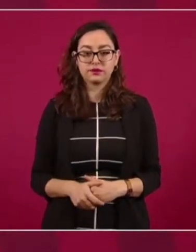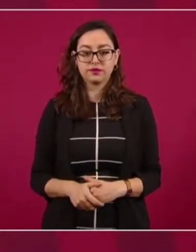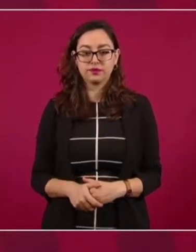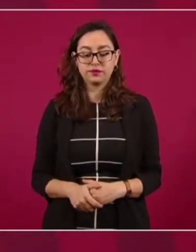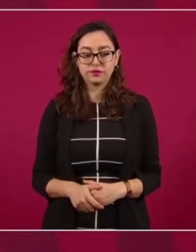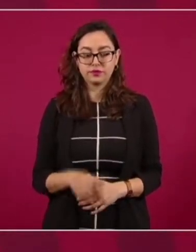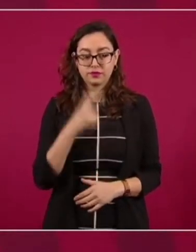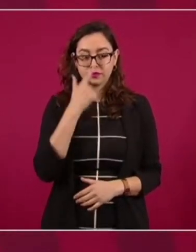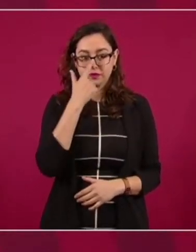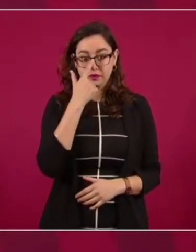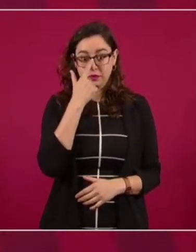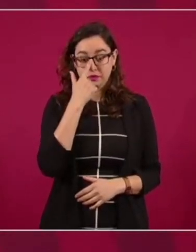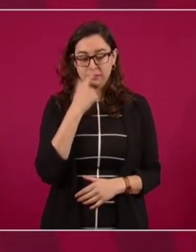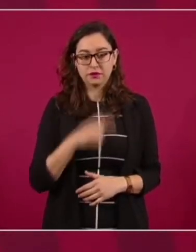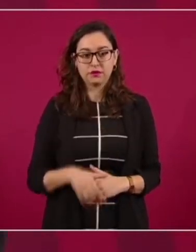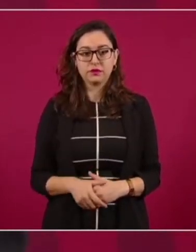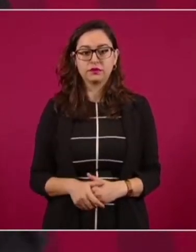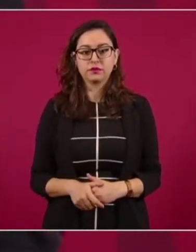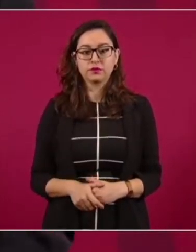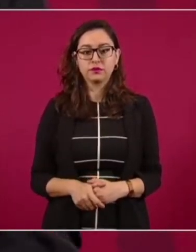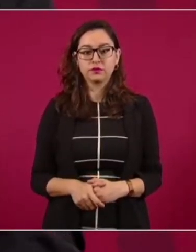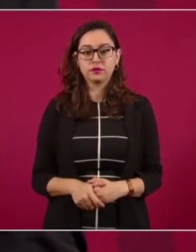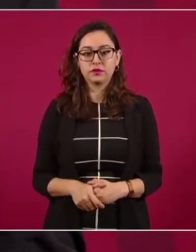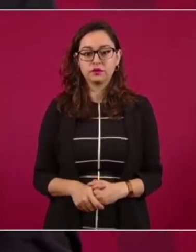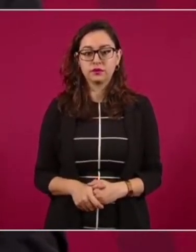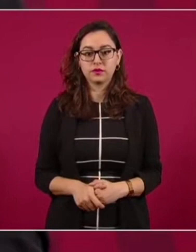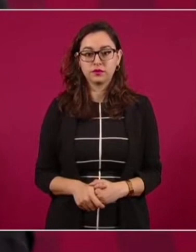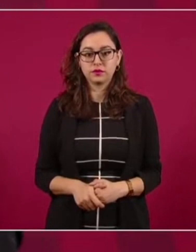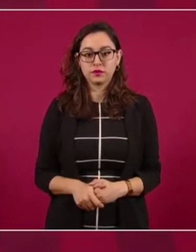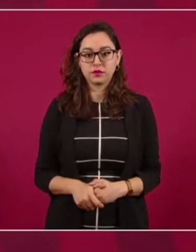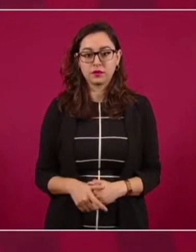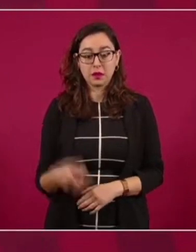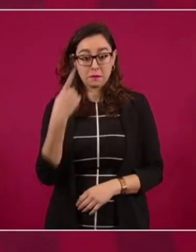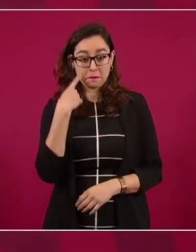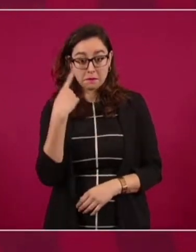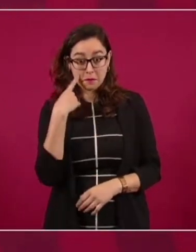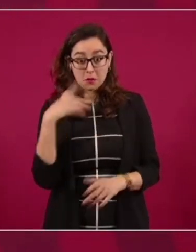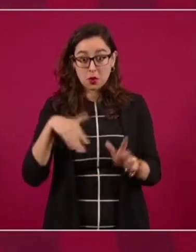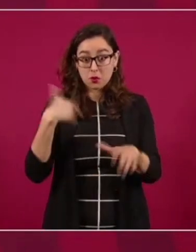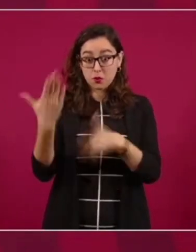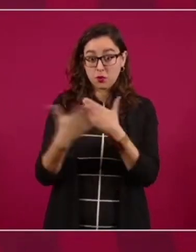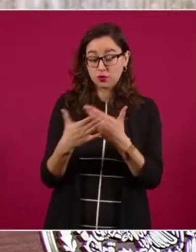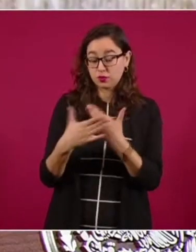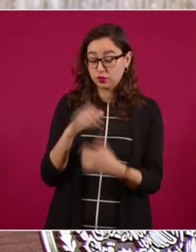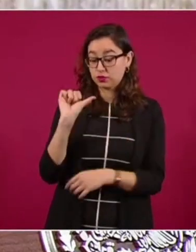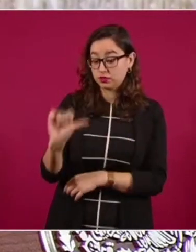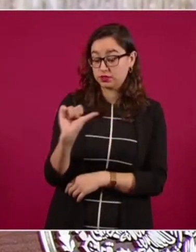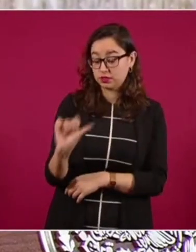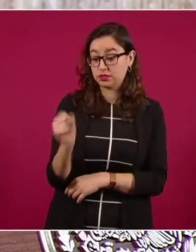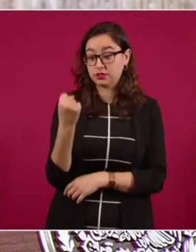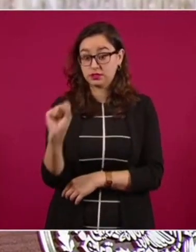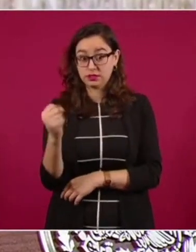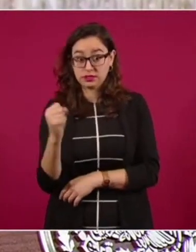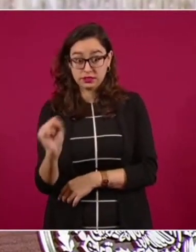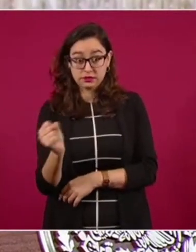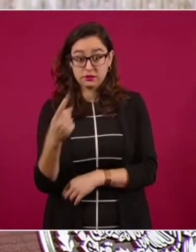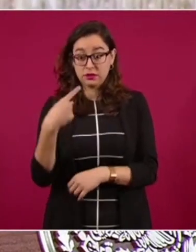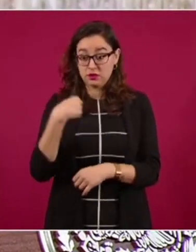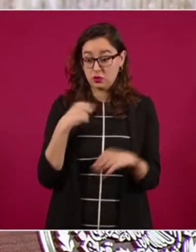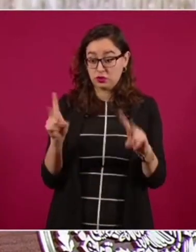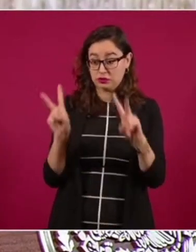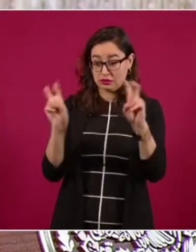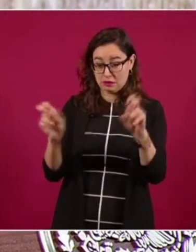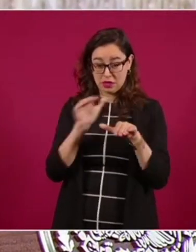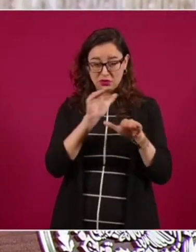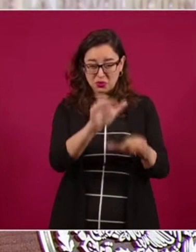referirme el 16 a ese tema, voy a hablar sobre la paz en el mundo